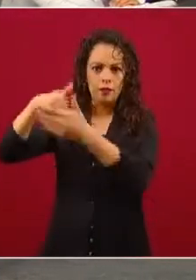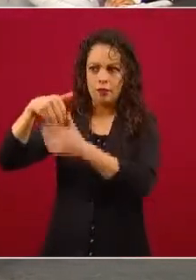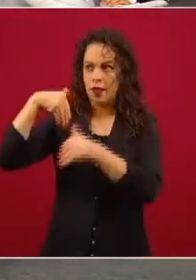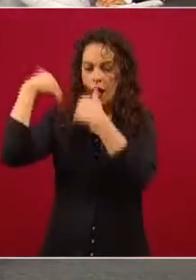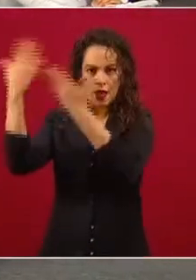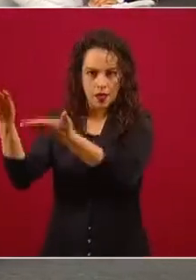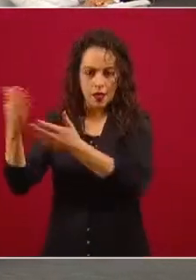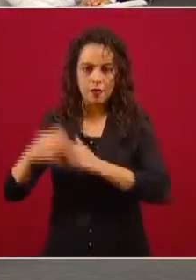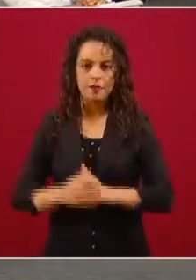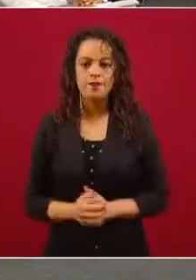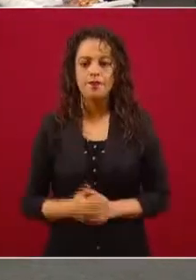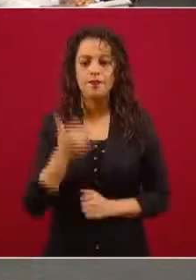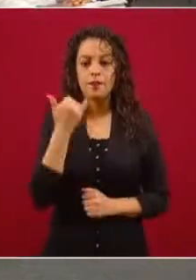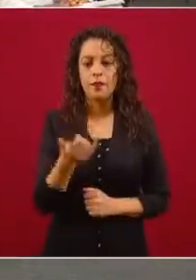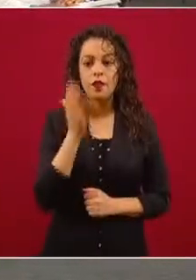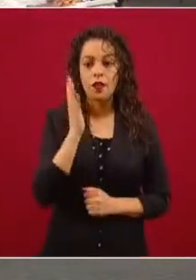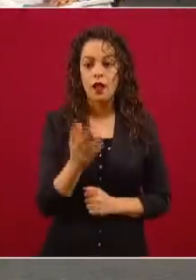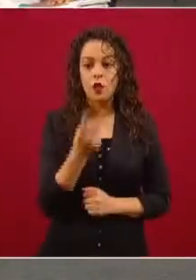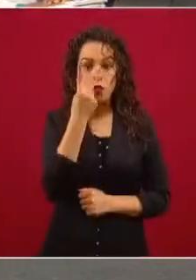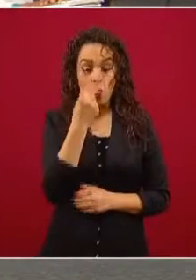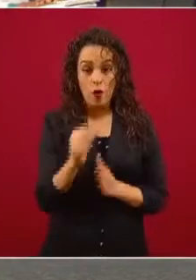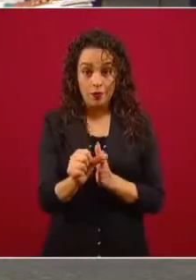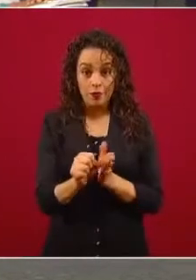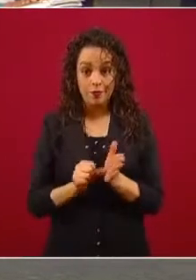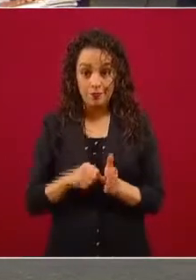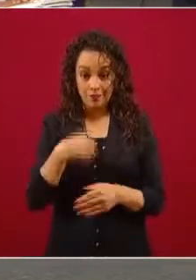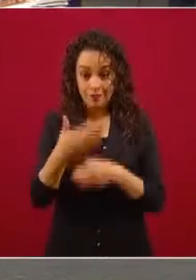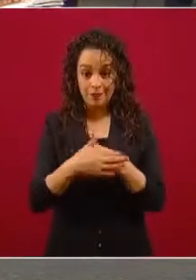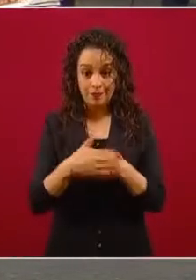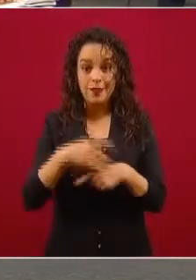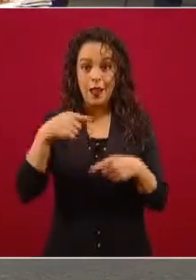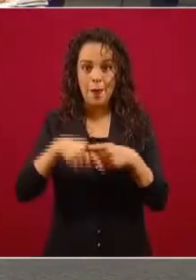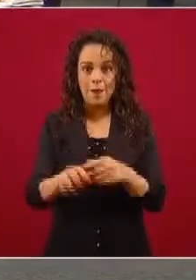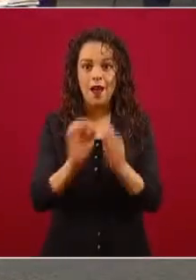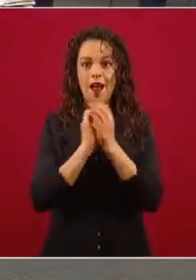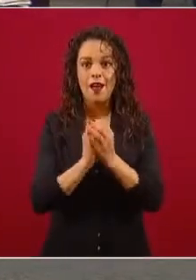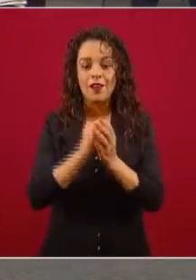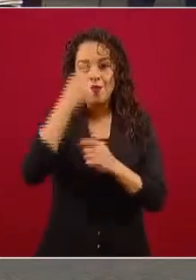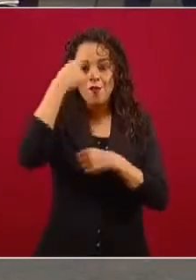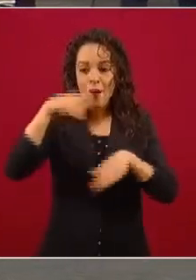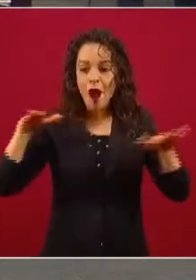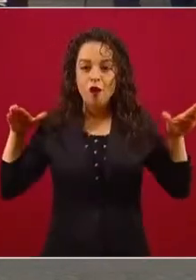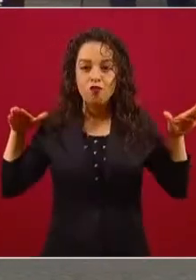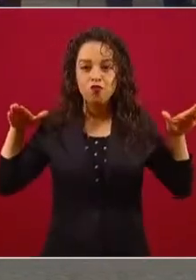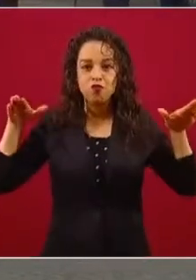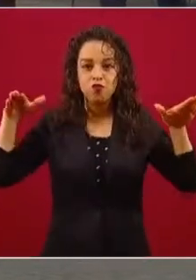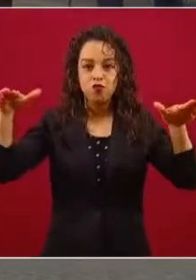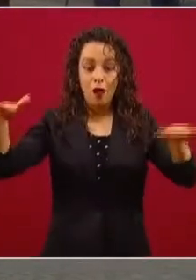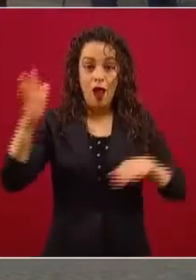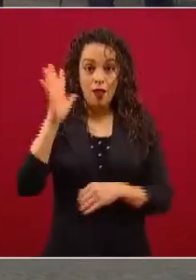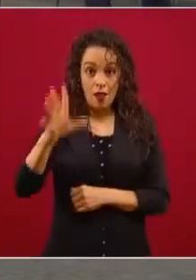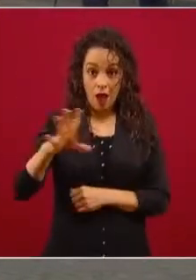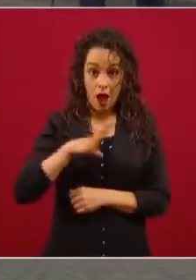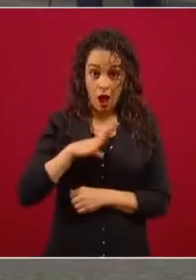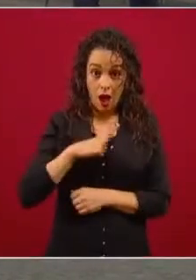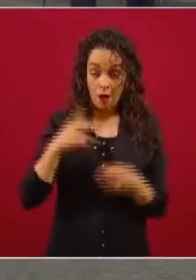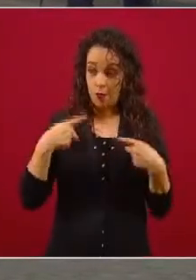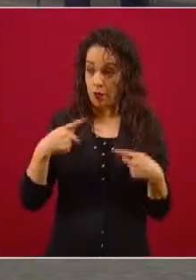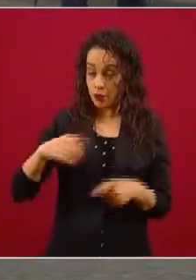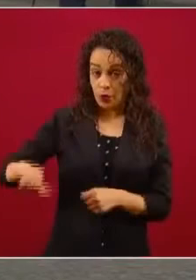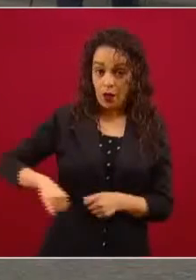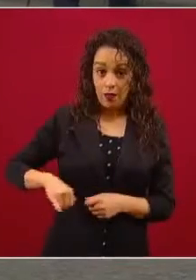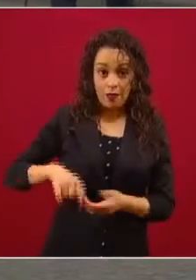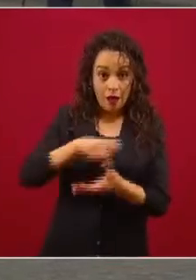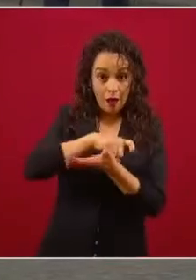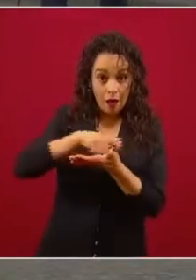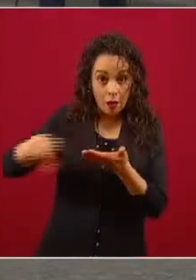dos meses ya para que sea la rifa del avión presidencial, ¿qué noticias nos tiene? ¿Ya hay comprador, se va a vender, se va a quedar como